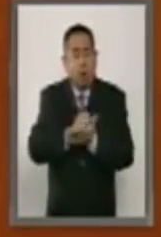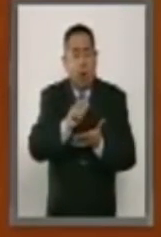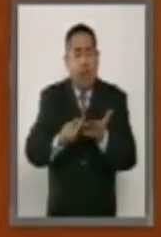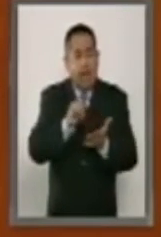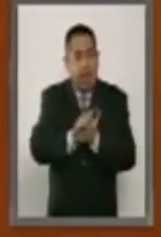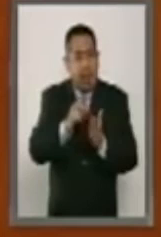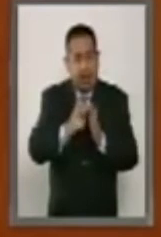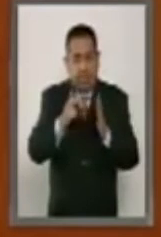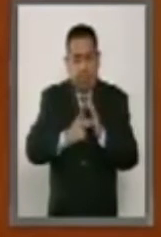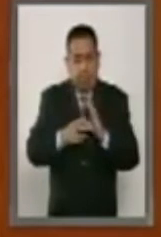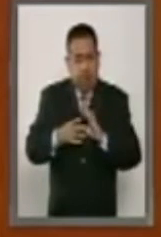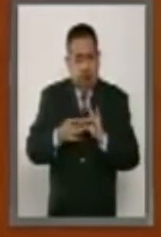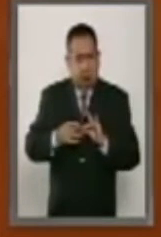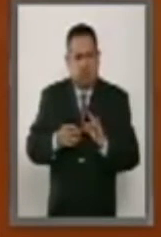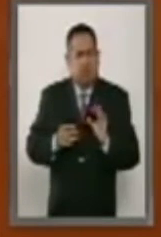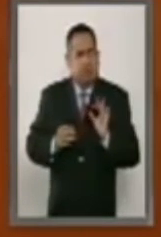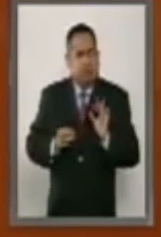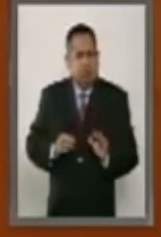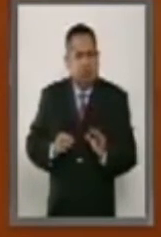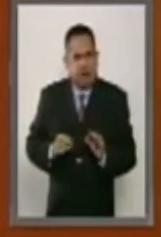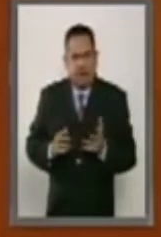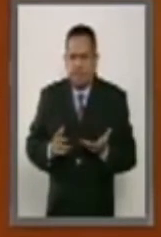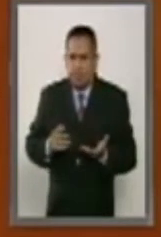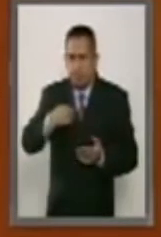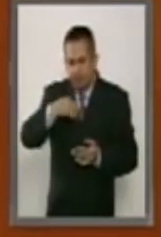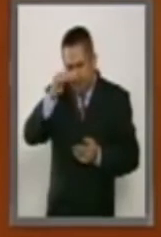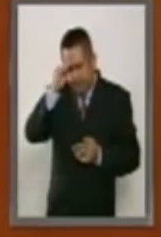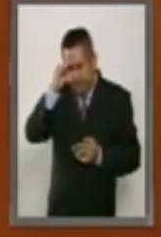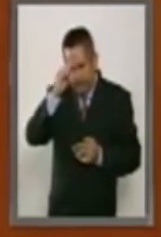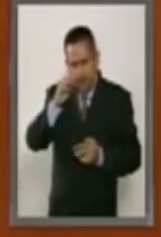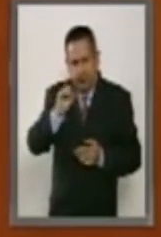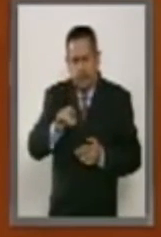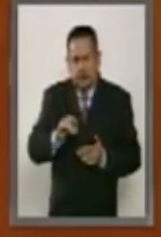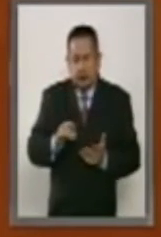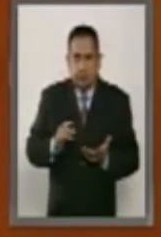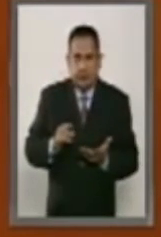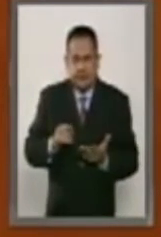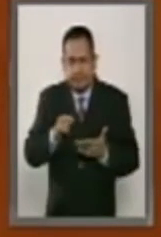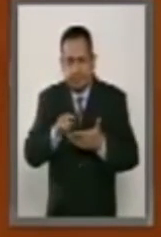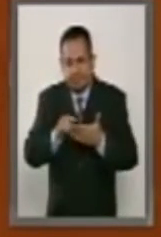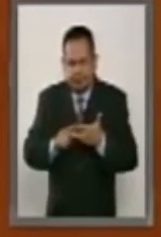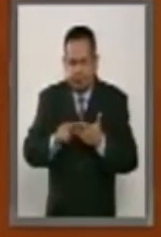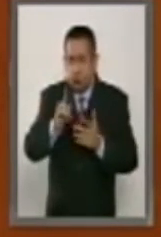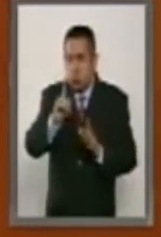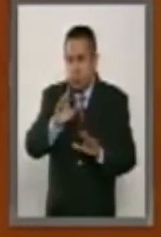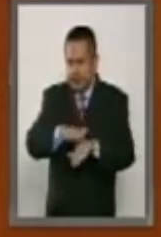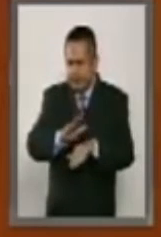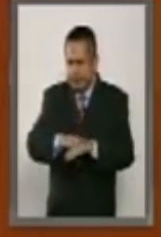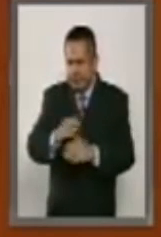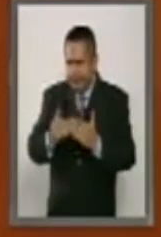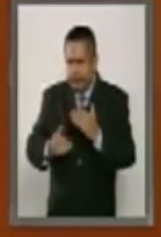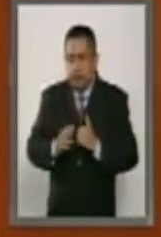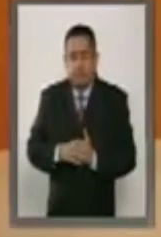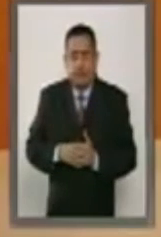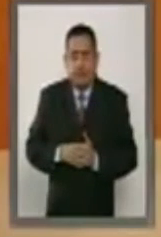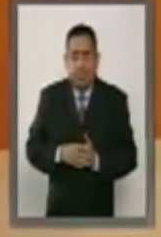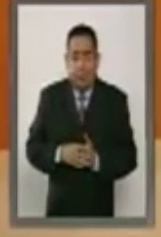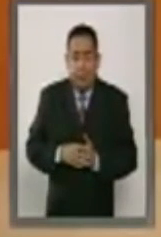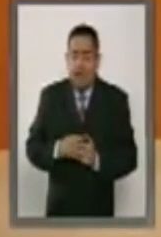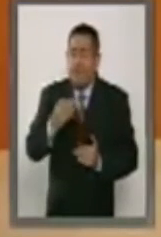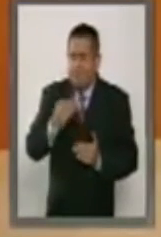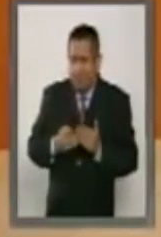reglamentaria que nos ocupa, estimamos en sentido crítico lo siguiente. Siguen sin